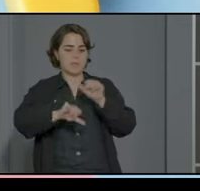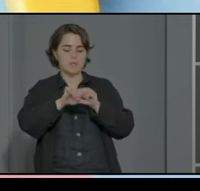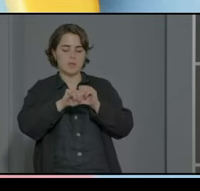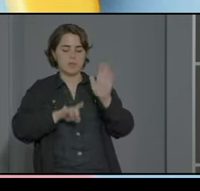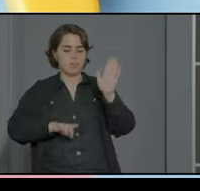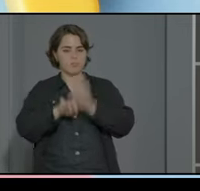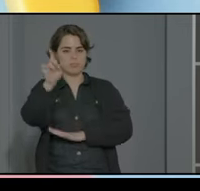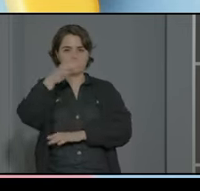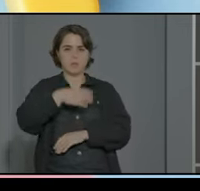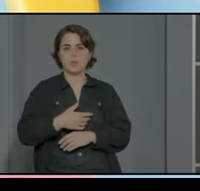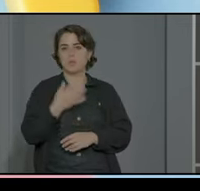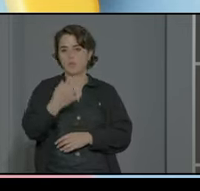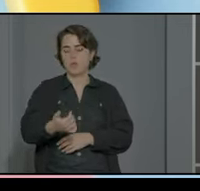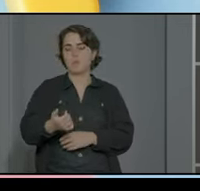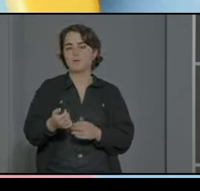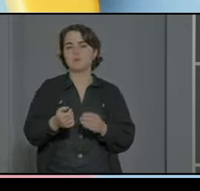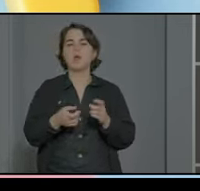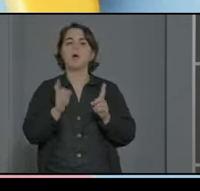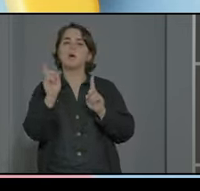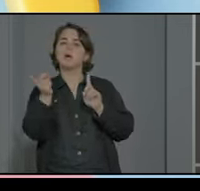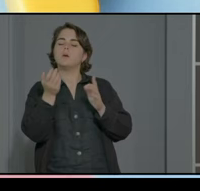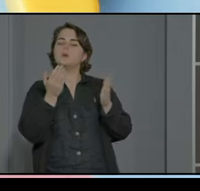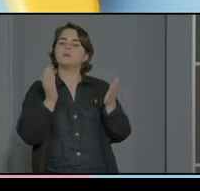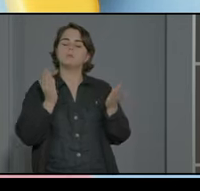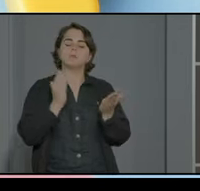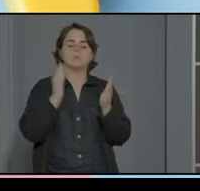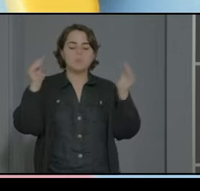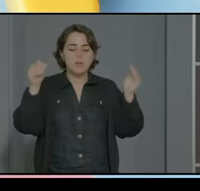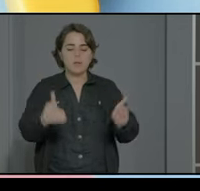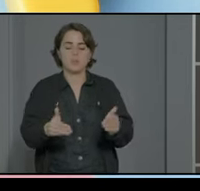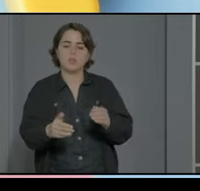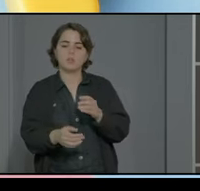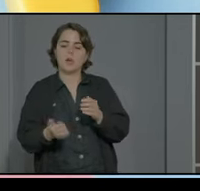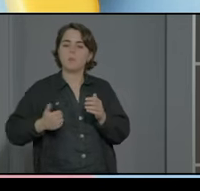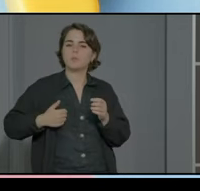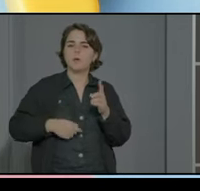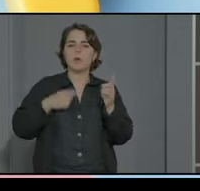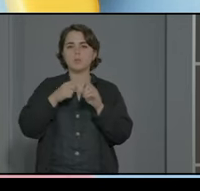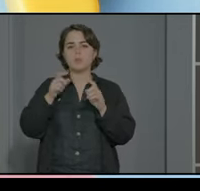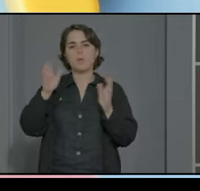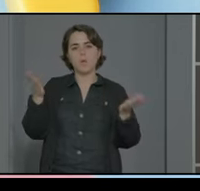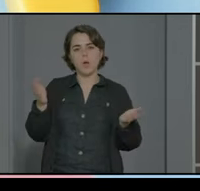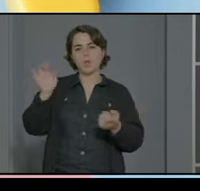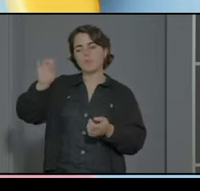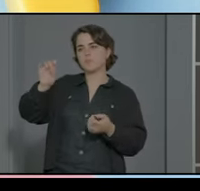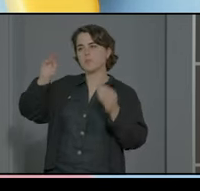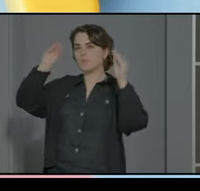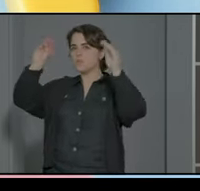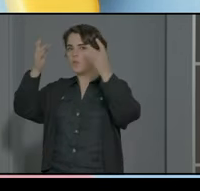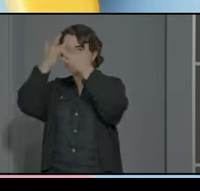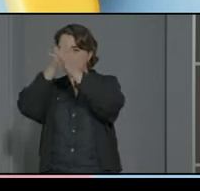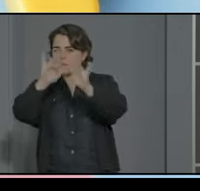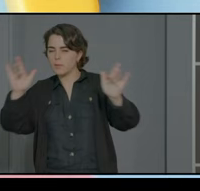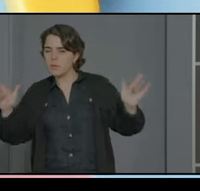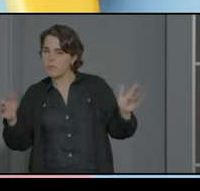y aprovechar también ese tipo de intervenciones para formar y para sensibilizar al resto de profes de os dais